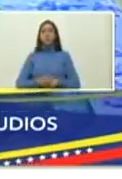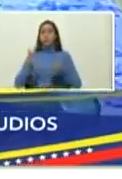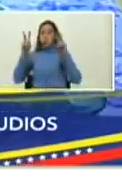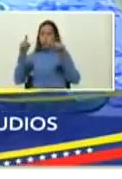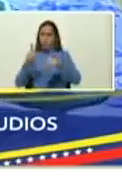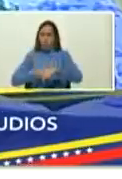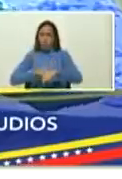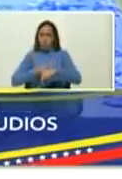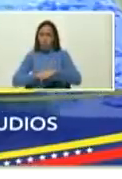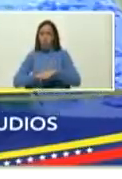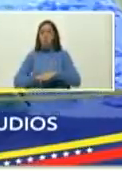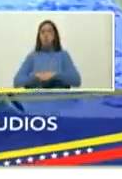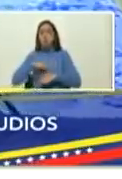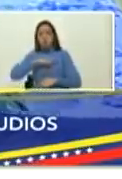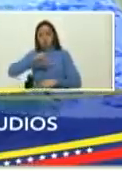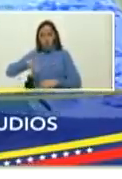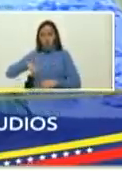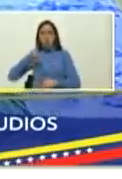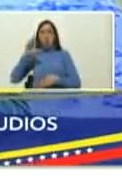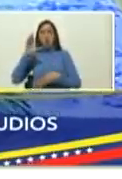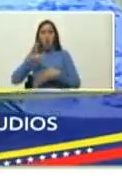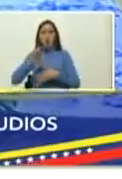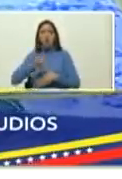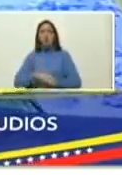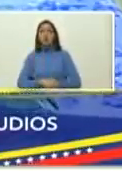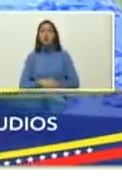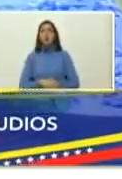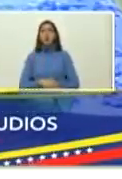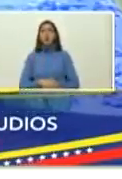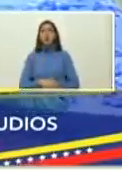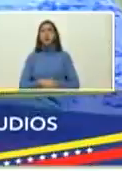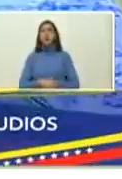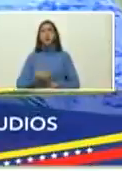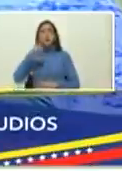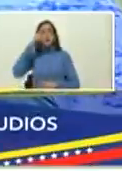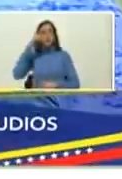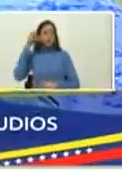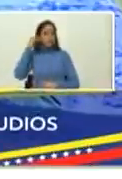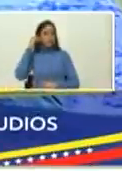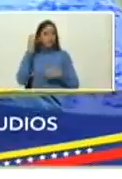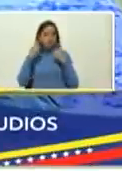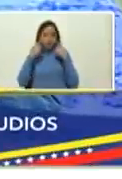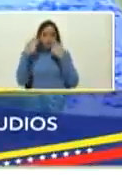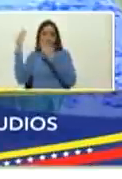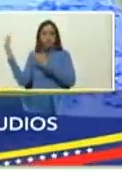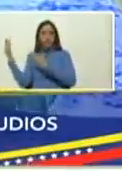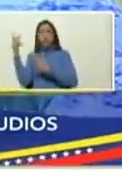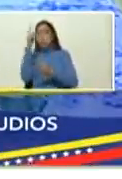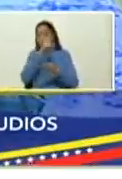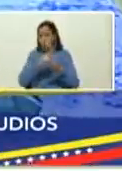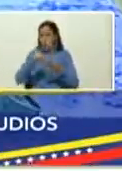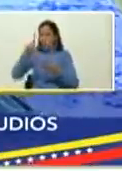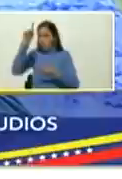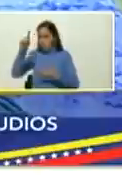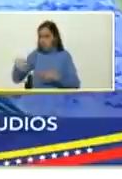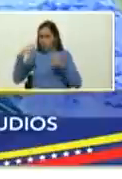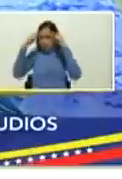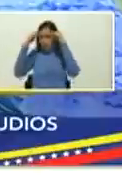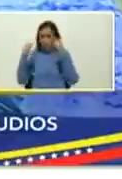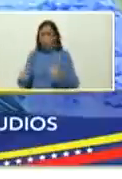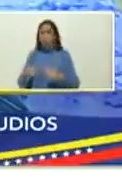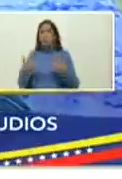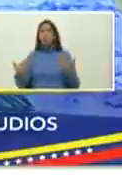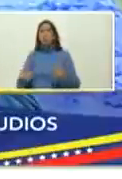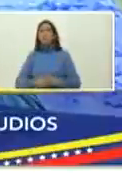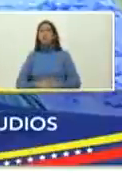época de la América nuestra de nuestra América Alfred Nazaret poeta ha estado mira muy activo Alfred